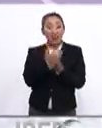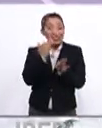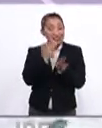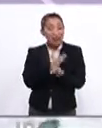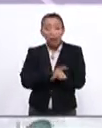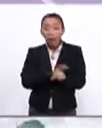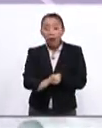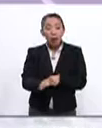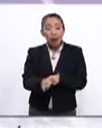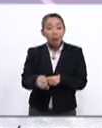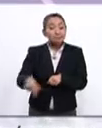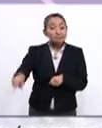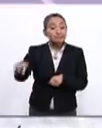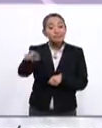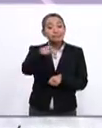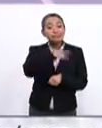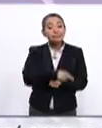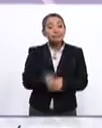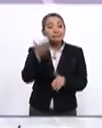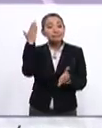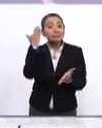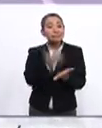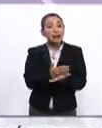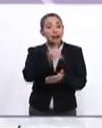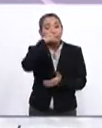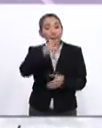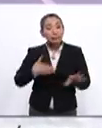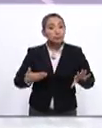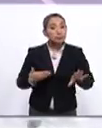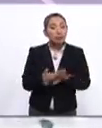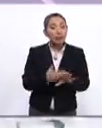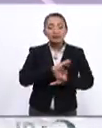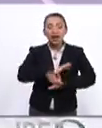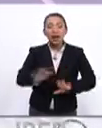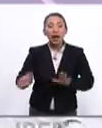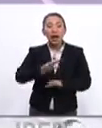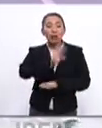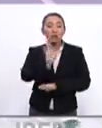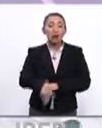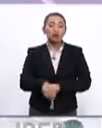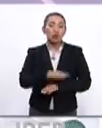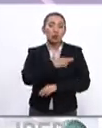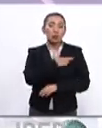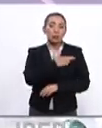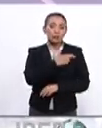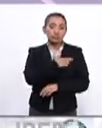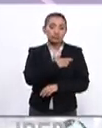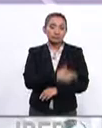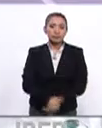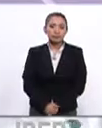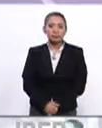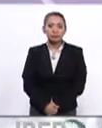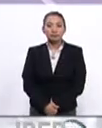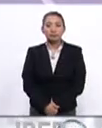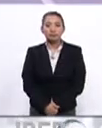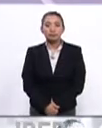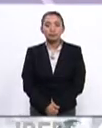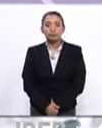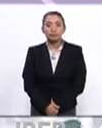estos momentos es que frene, se frene la violencia y que deje de haber heridos y por supuesto personas